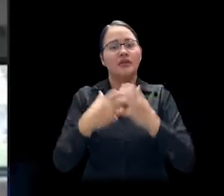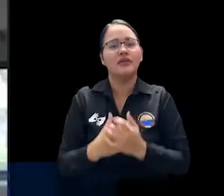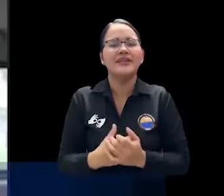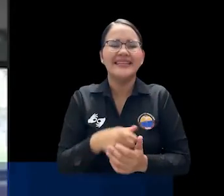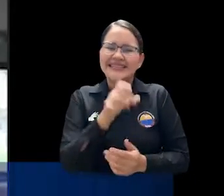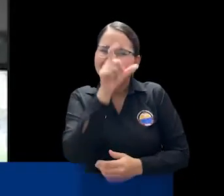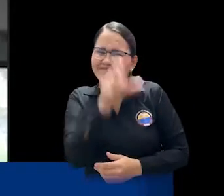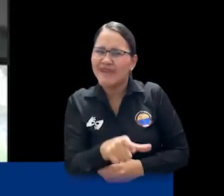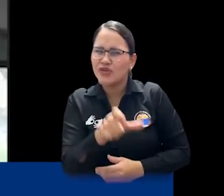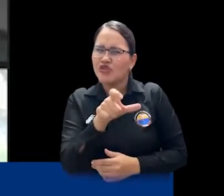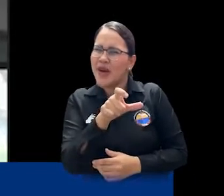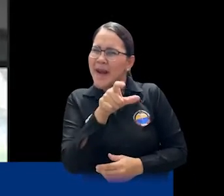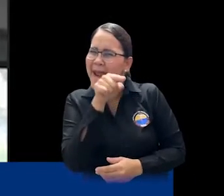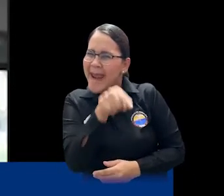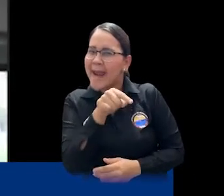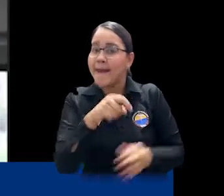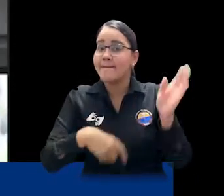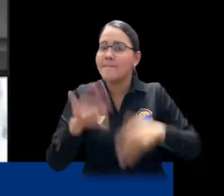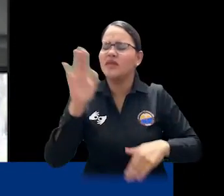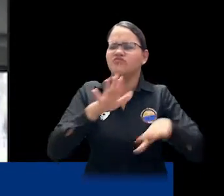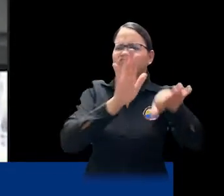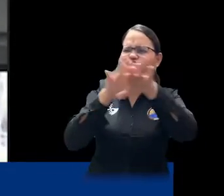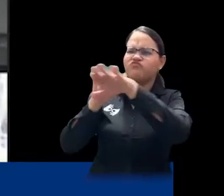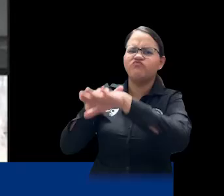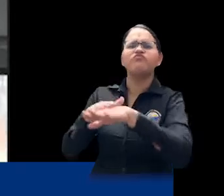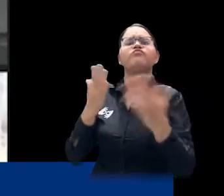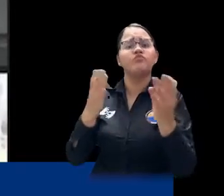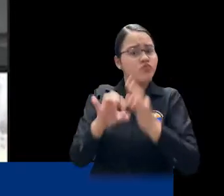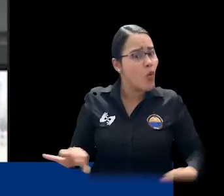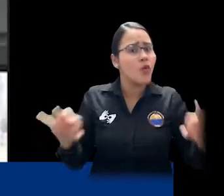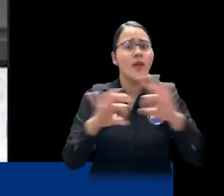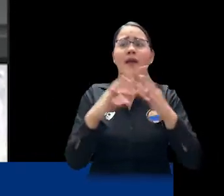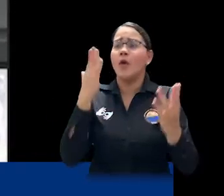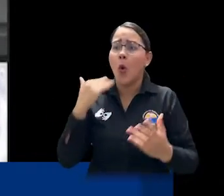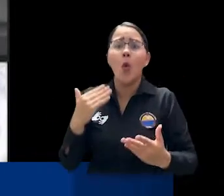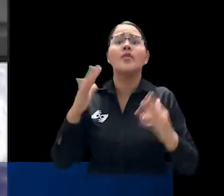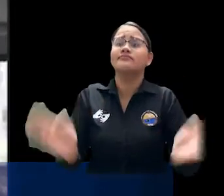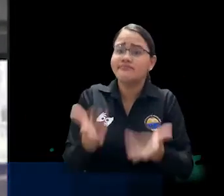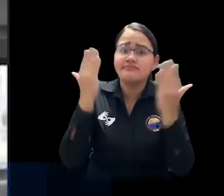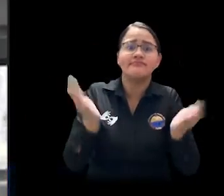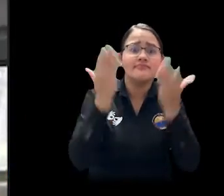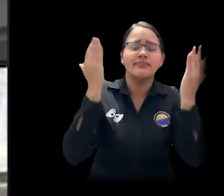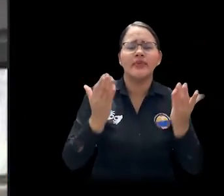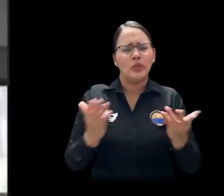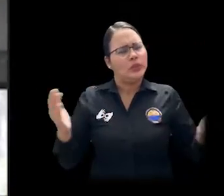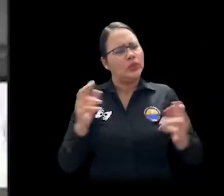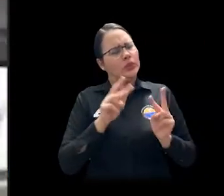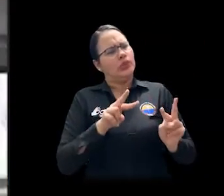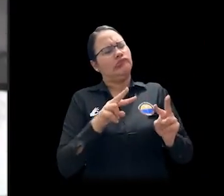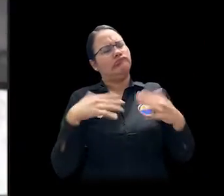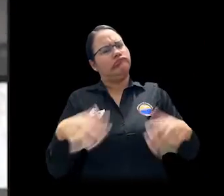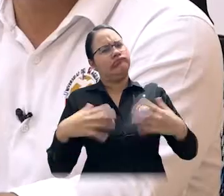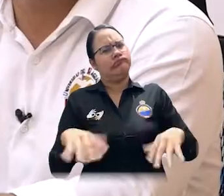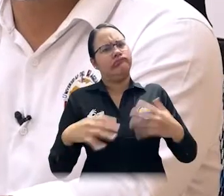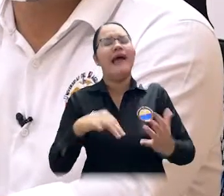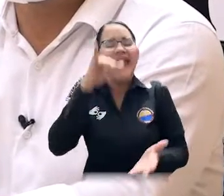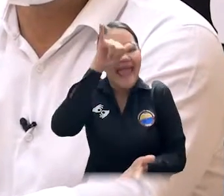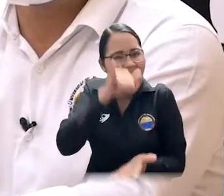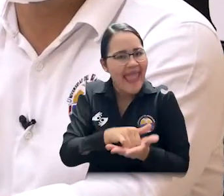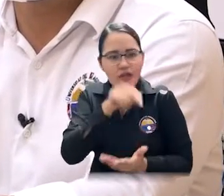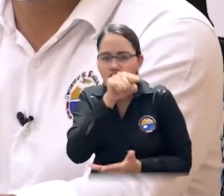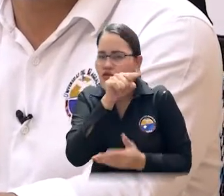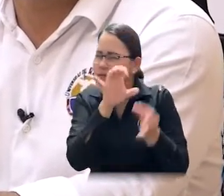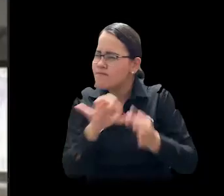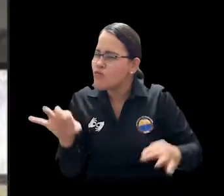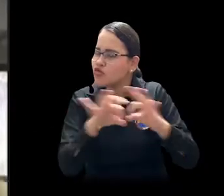impacta el ejemplo de Vidas Curto y el mensaje que da y como está educando a los estudiantes que tiene